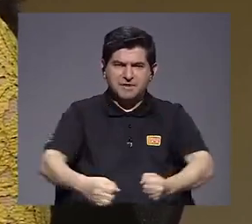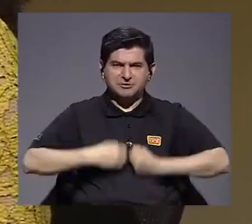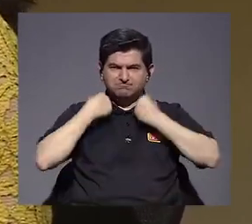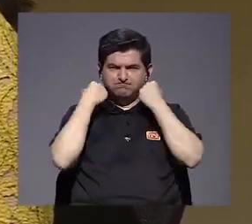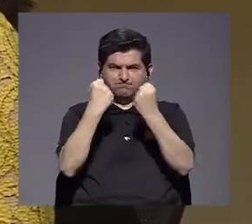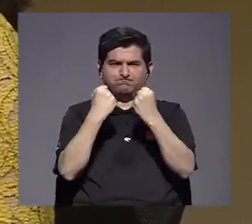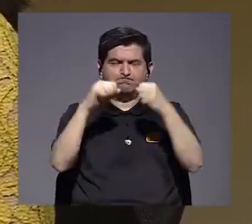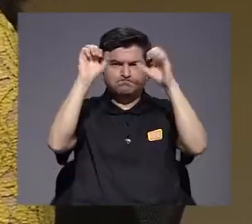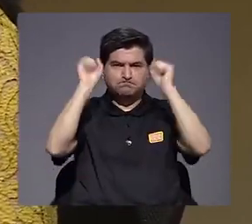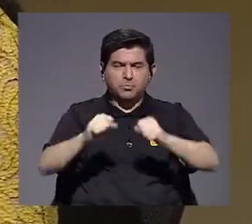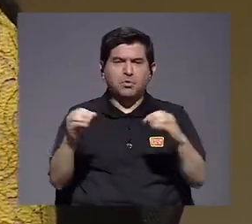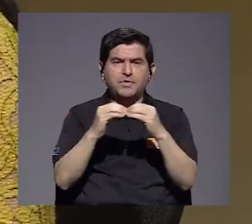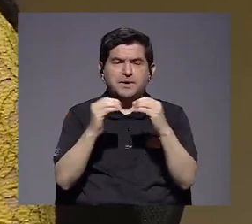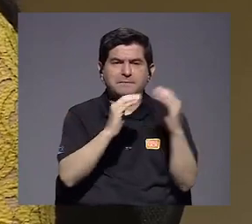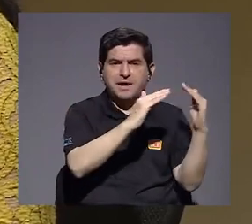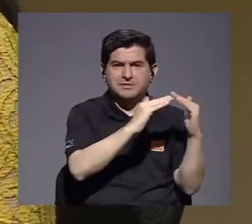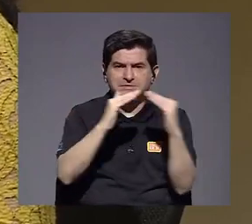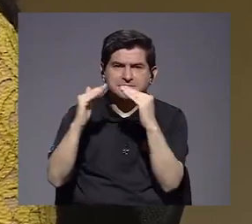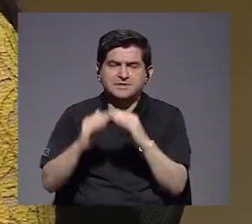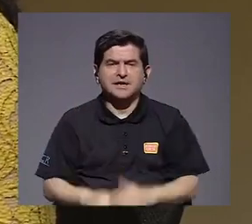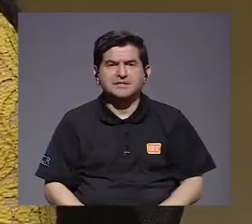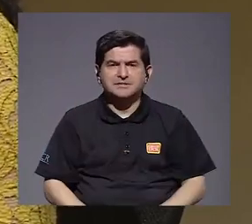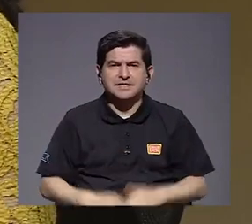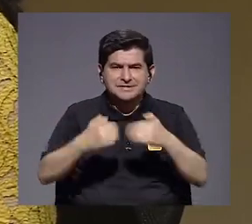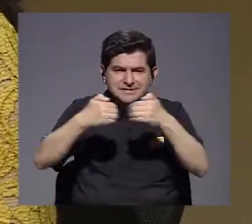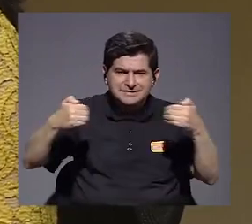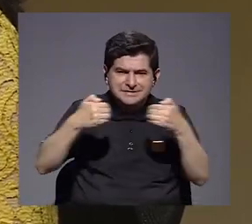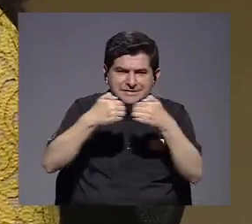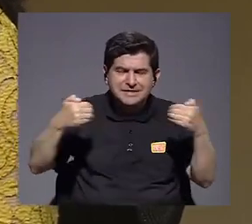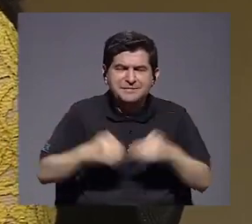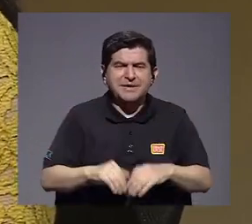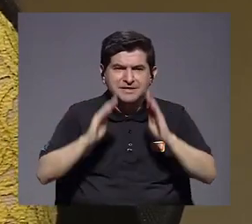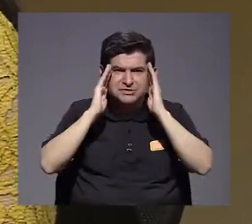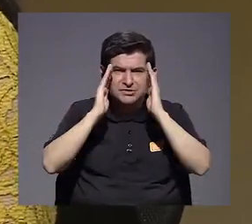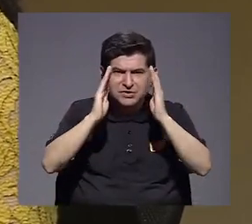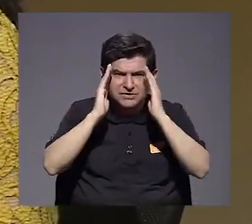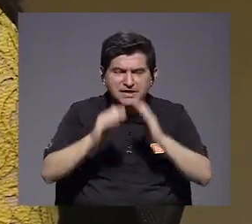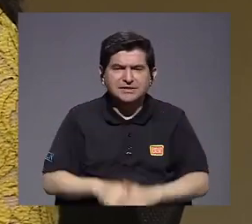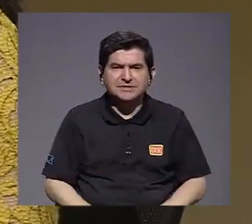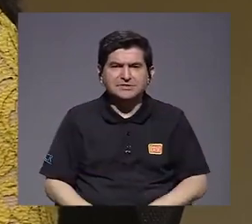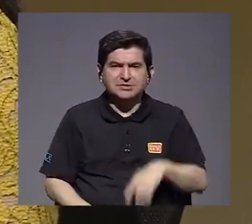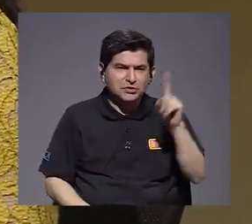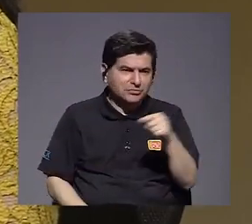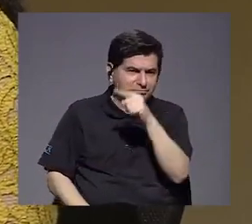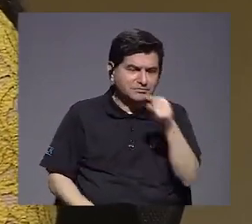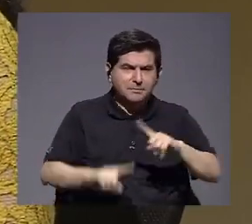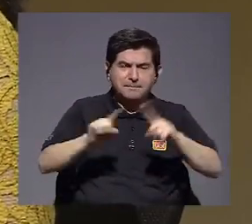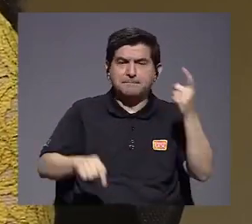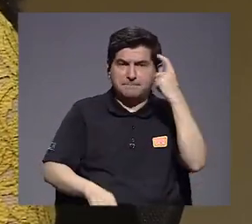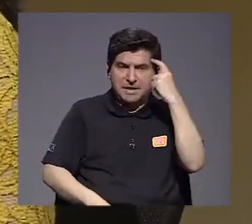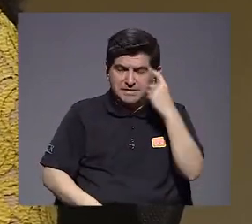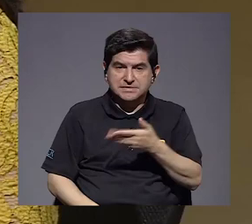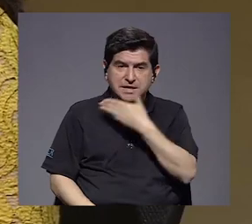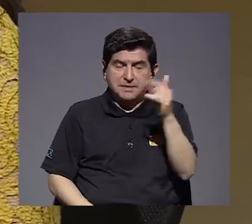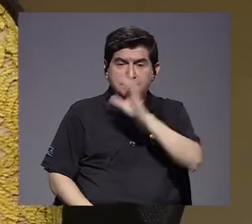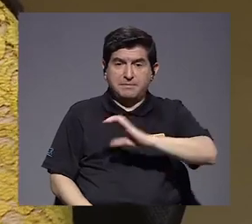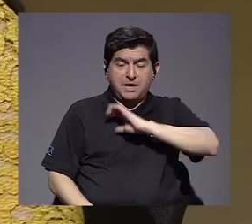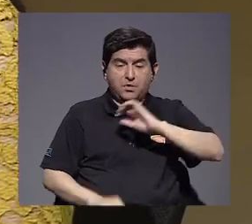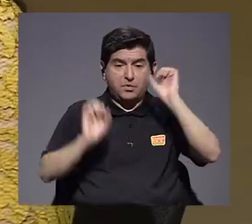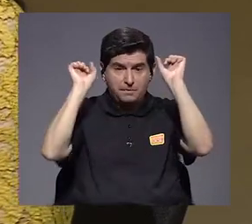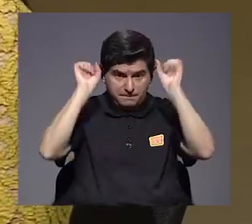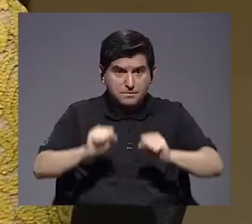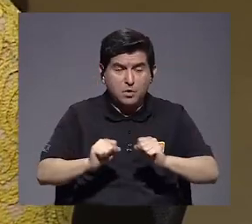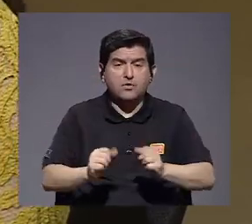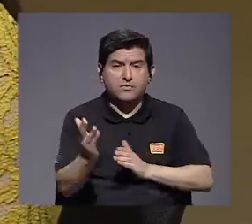robusta para poder llegarle a más hogares, cerrar brechas en términos de cobertura, pero sobre todo pensando en que merecemos la mejor calidad